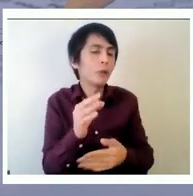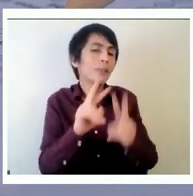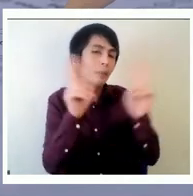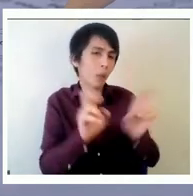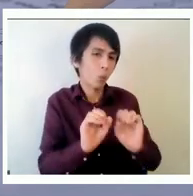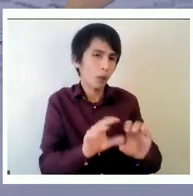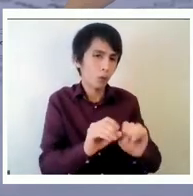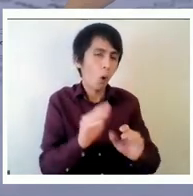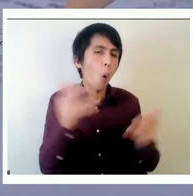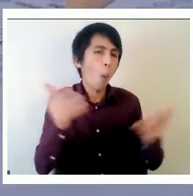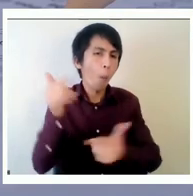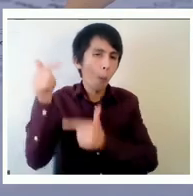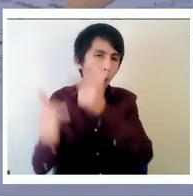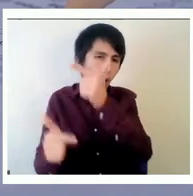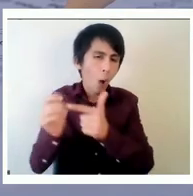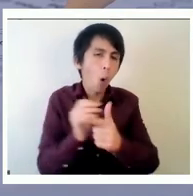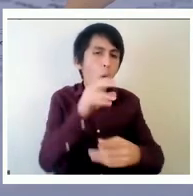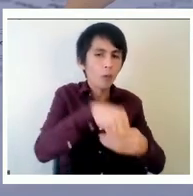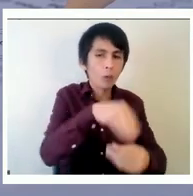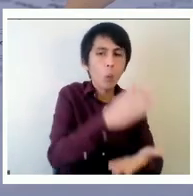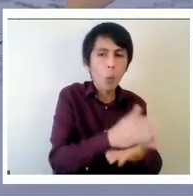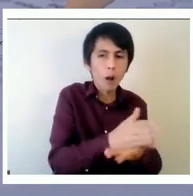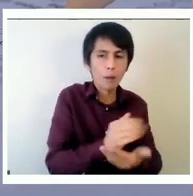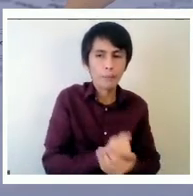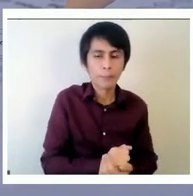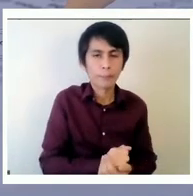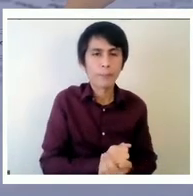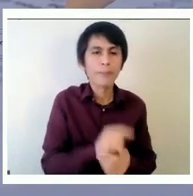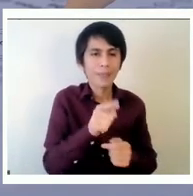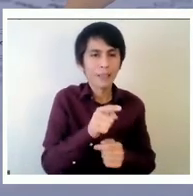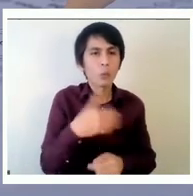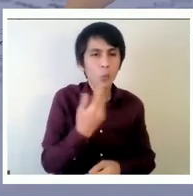de establecimiento este es nuestro nuestro rol